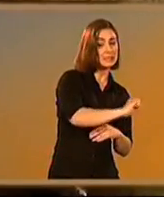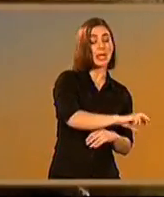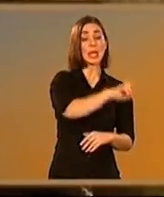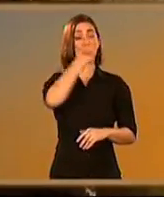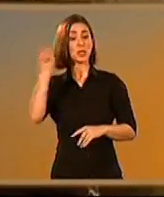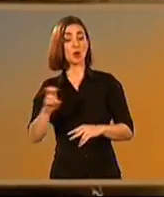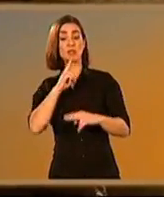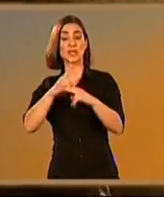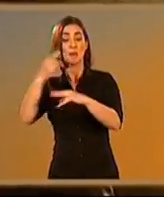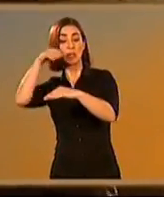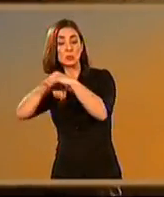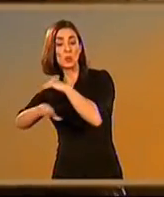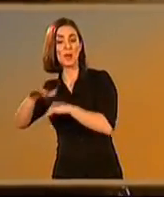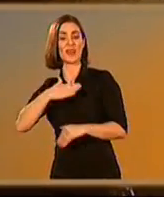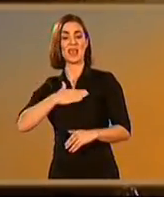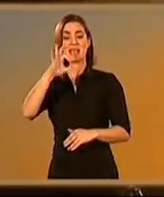Elefante